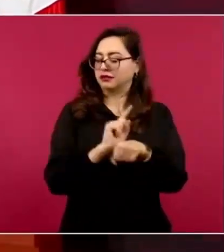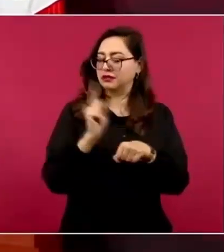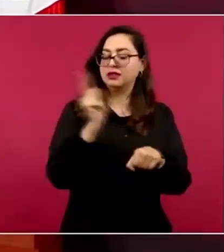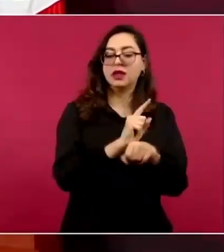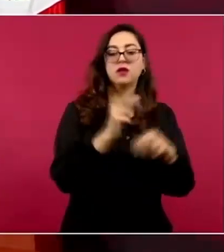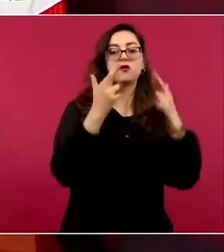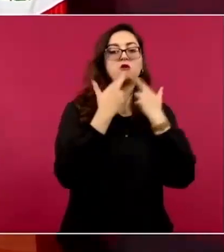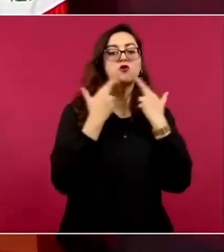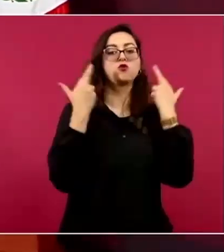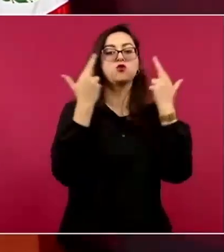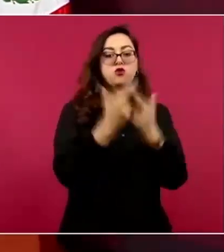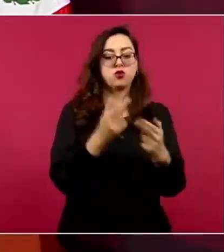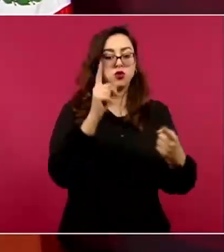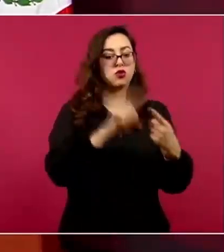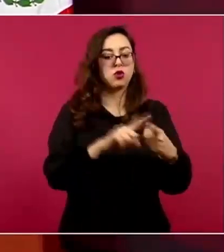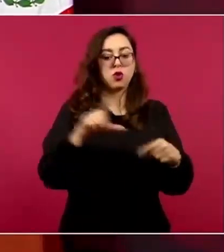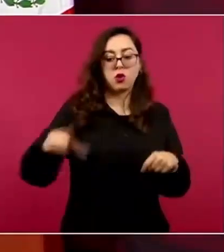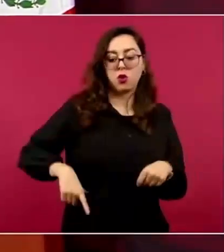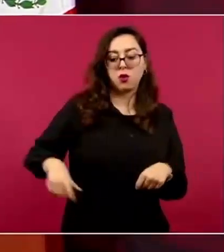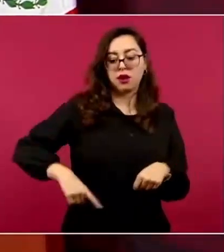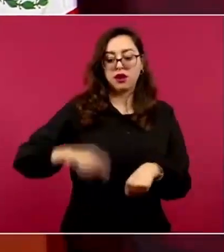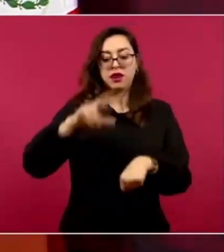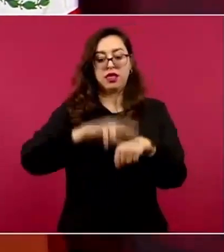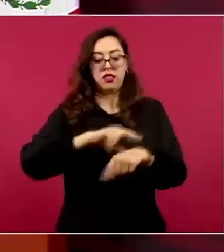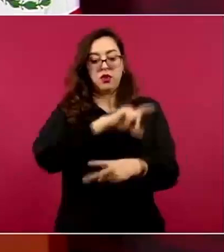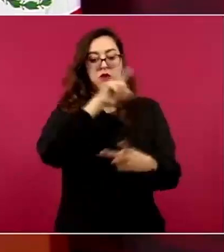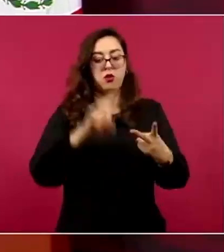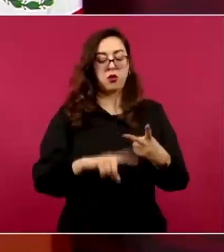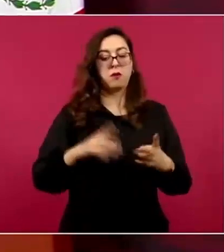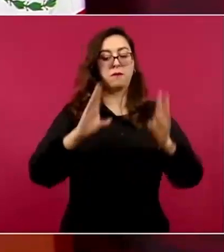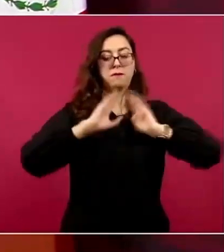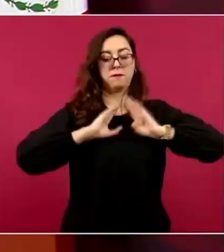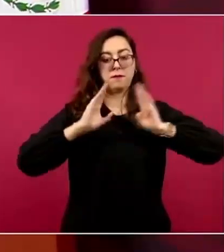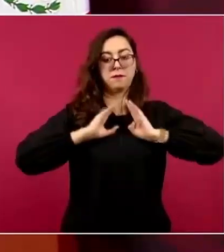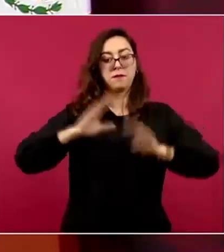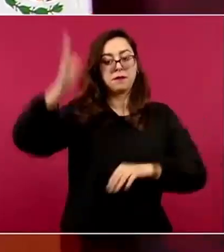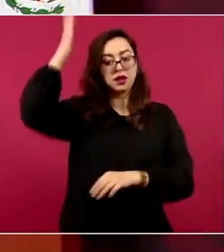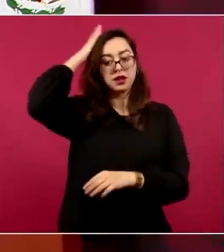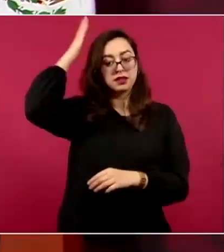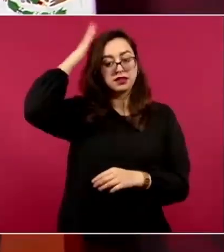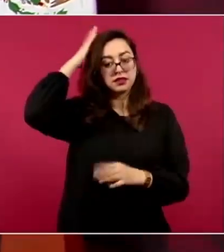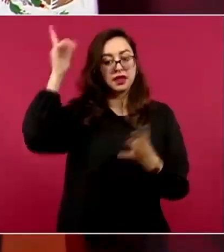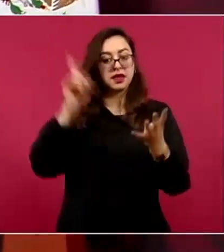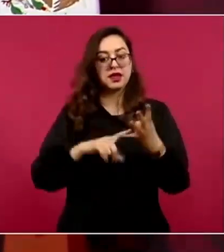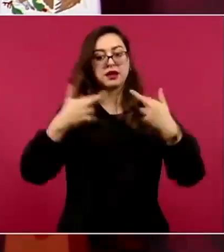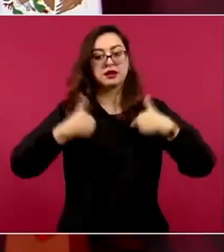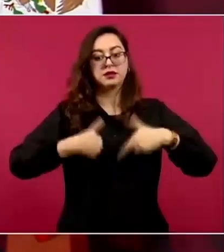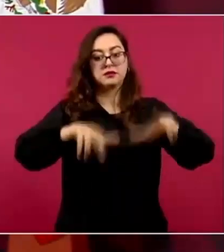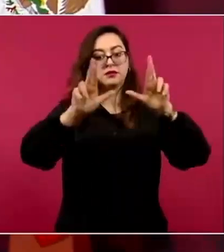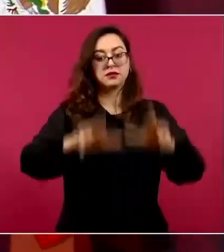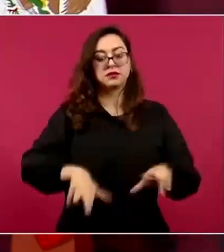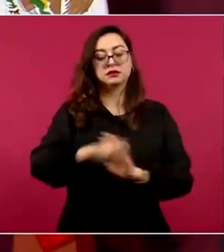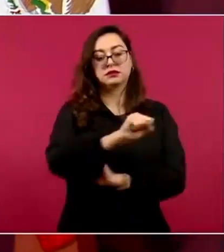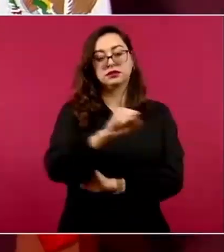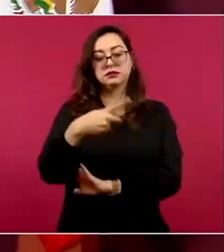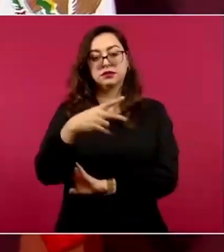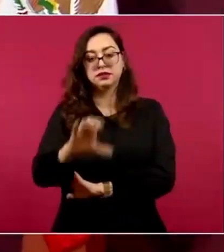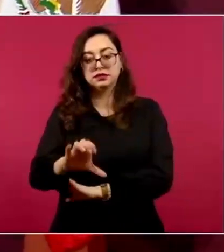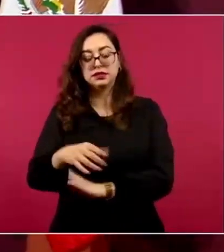la región militar, de la zona militar, participa el representante de seguridad pública